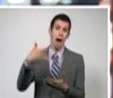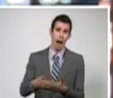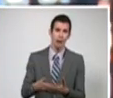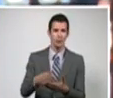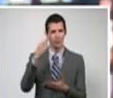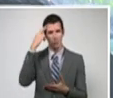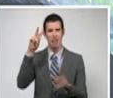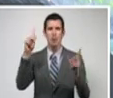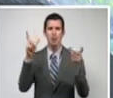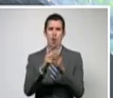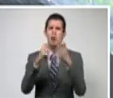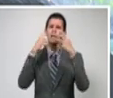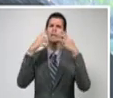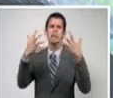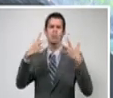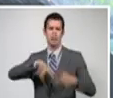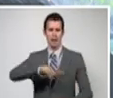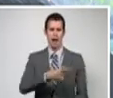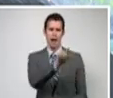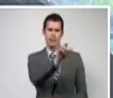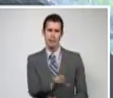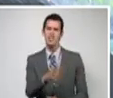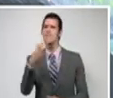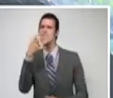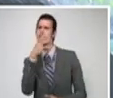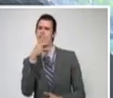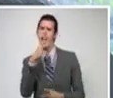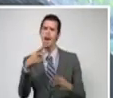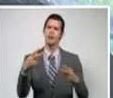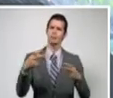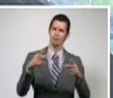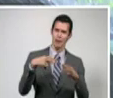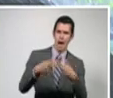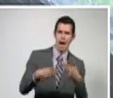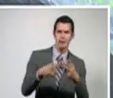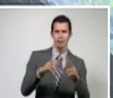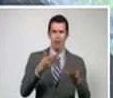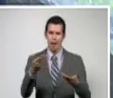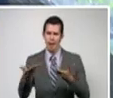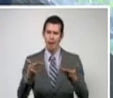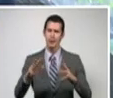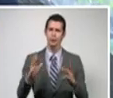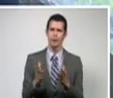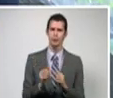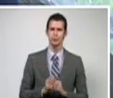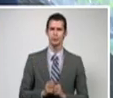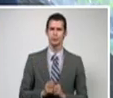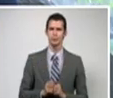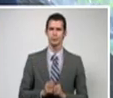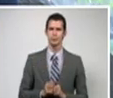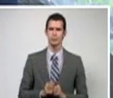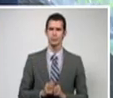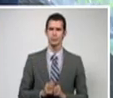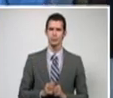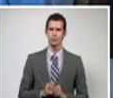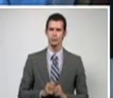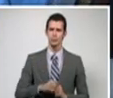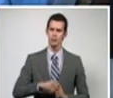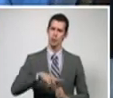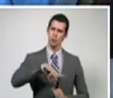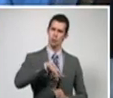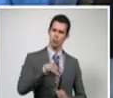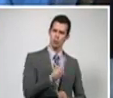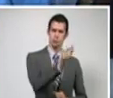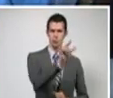intelectuales y artistas, inicio de una continuada y ascendente relación entre las vanguardias política y